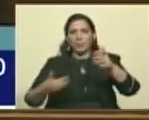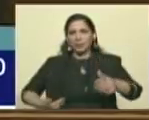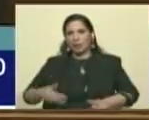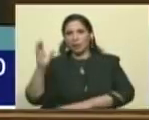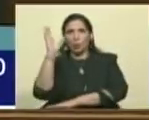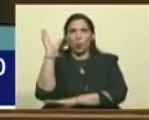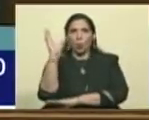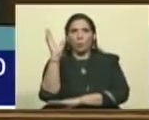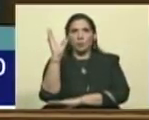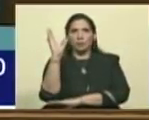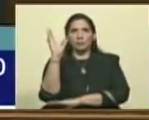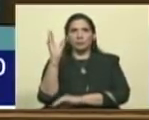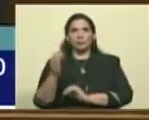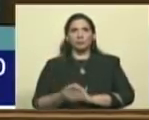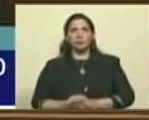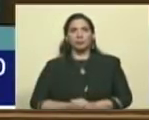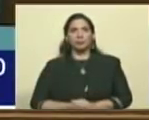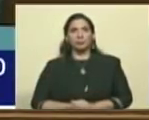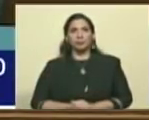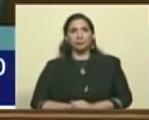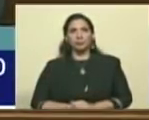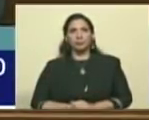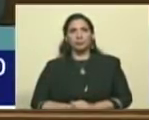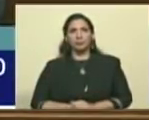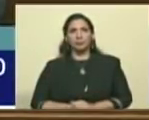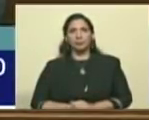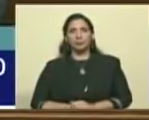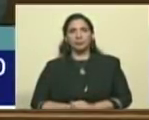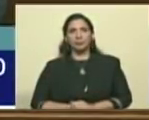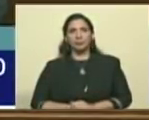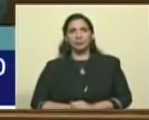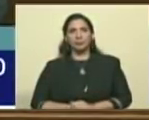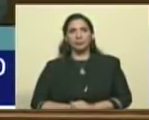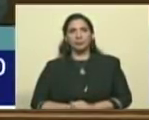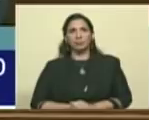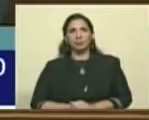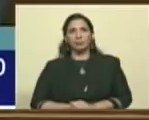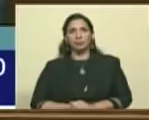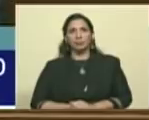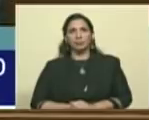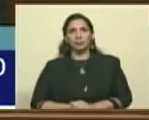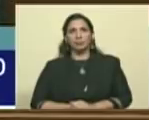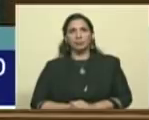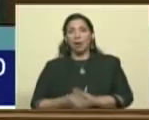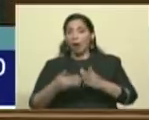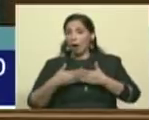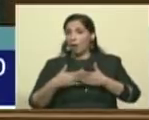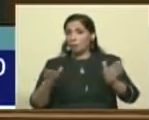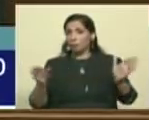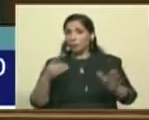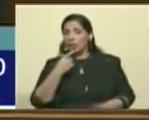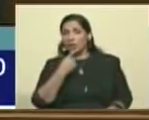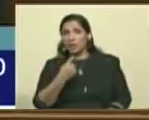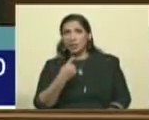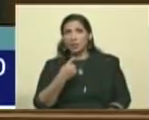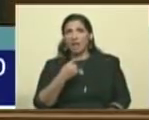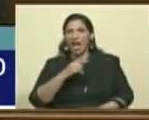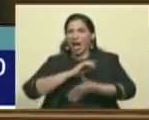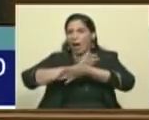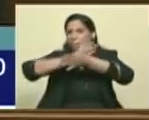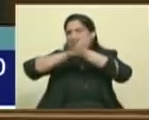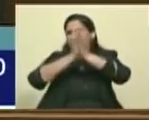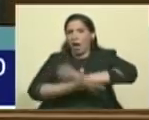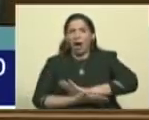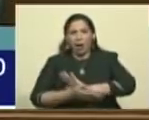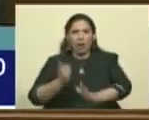Iván Duque, abiertamente habla que hay que acabar con el